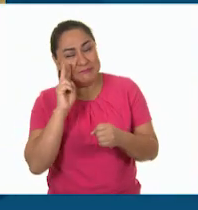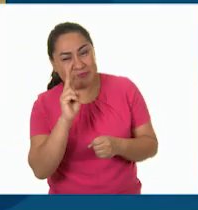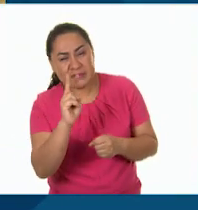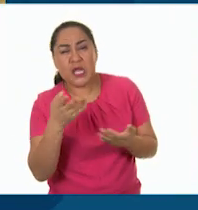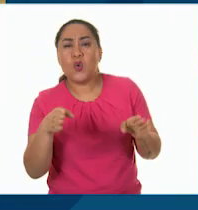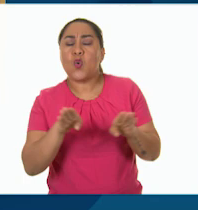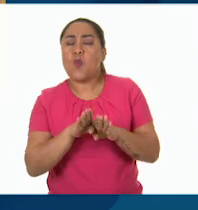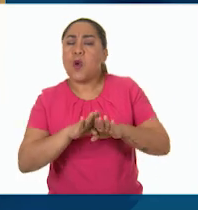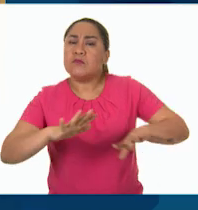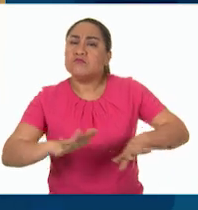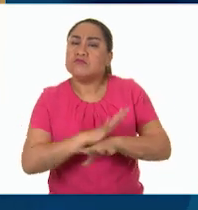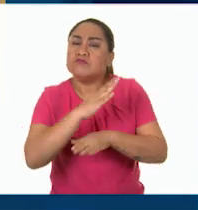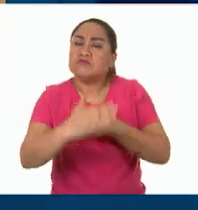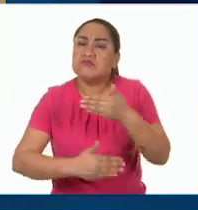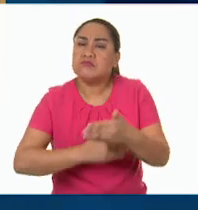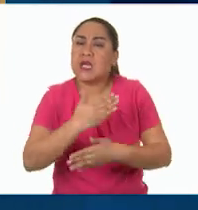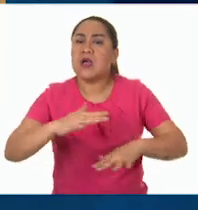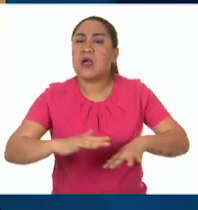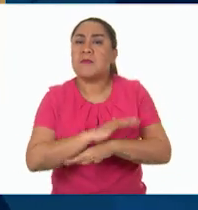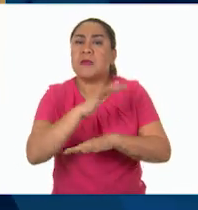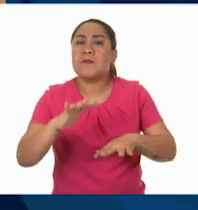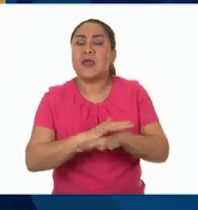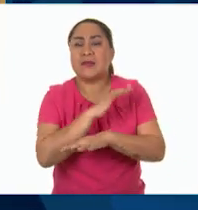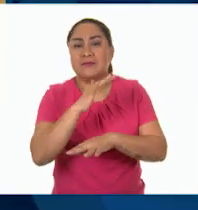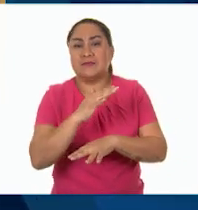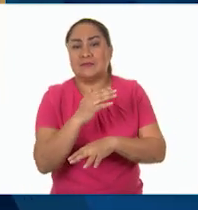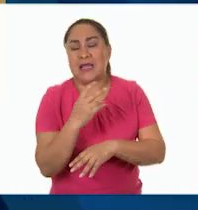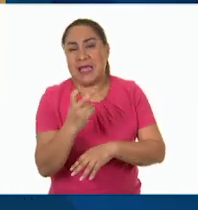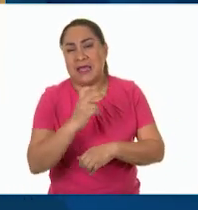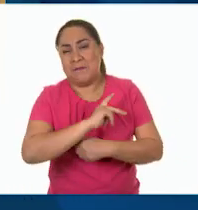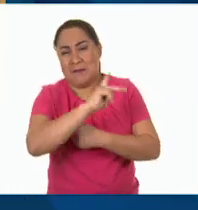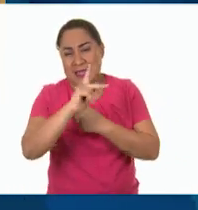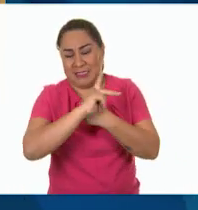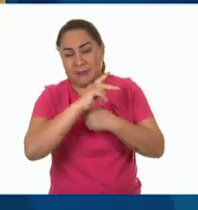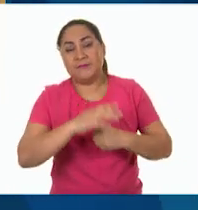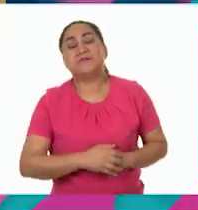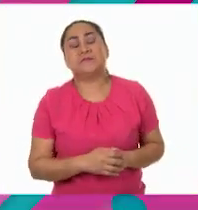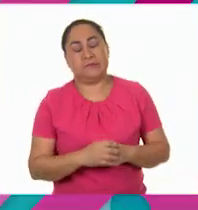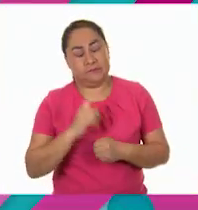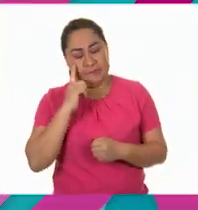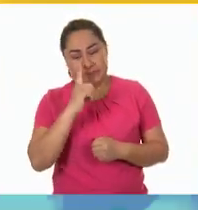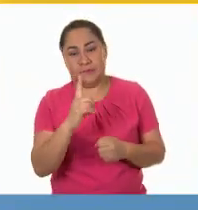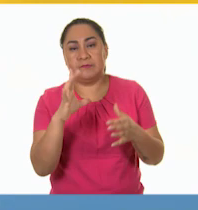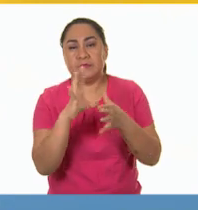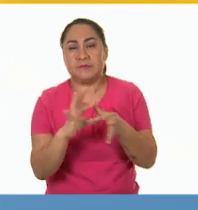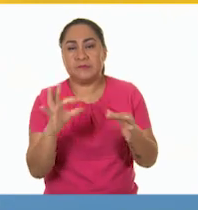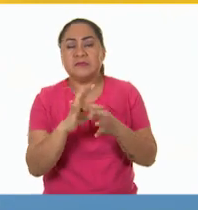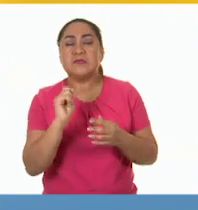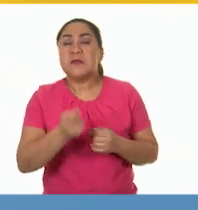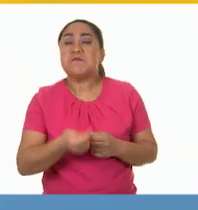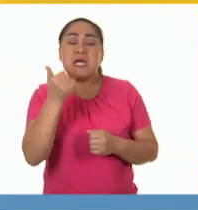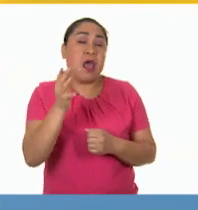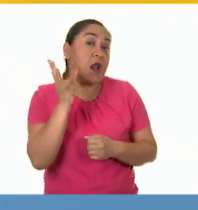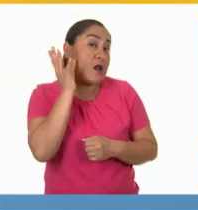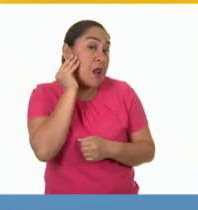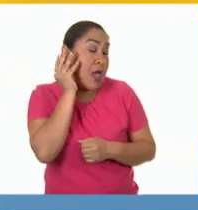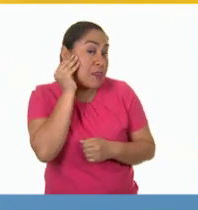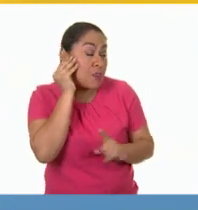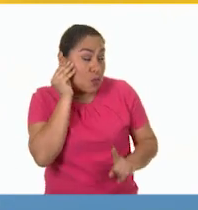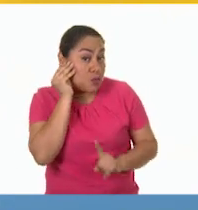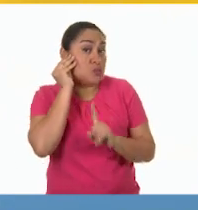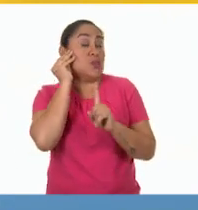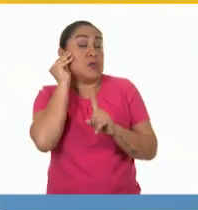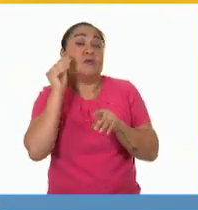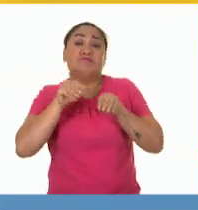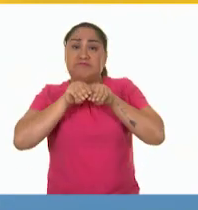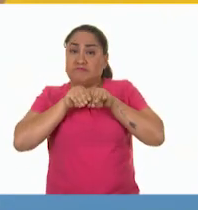fueron modificando el panorama del país. Empezaremos hablando sobre la radio, el primer medio masivo de comunicación